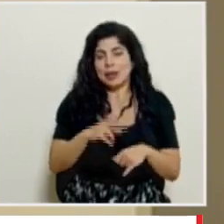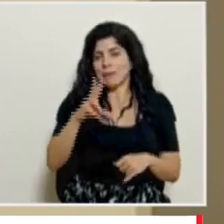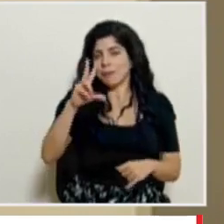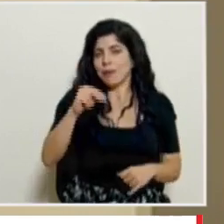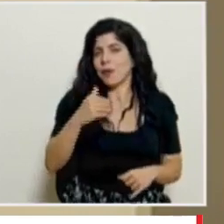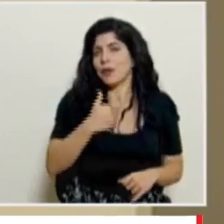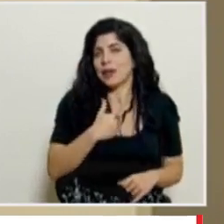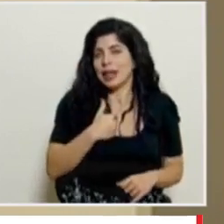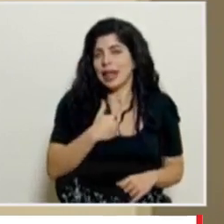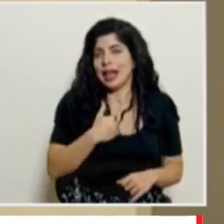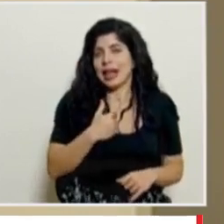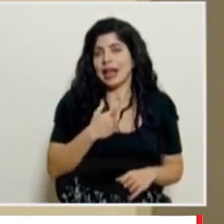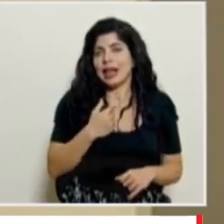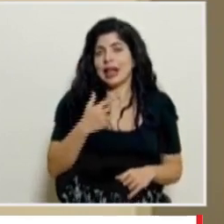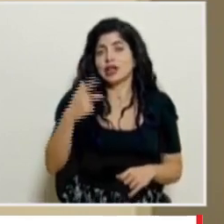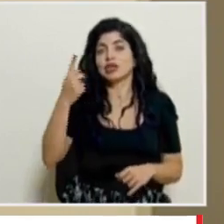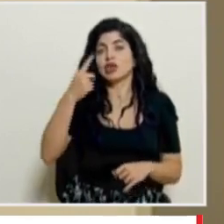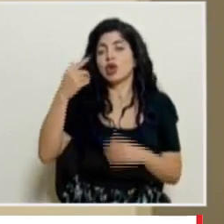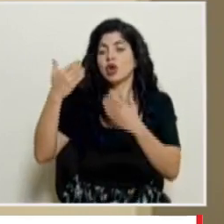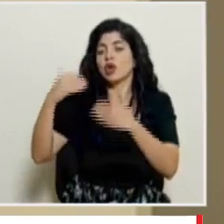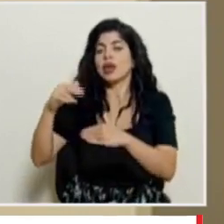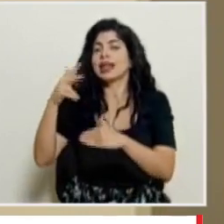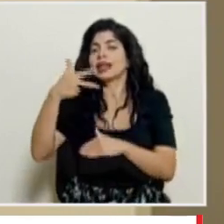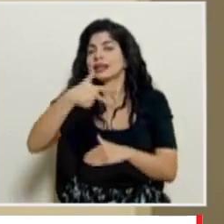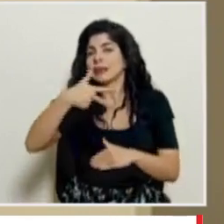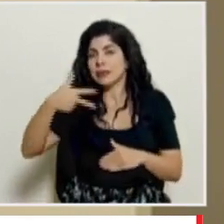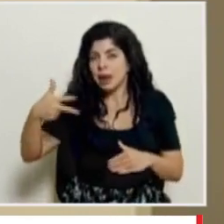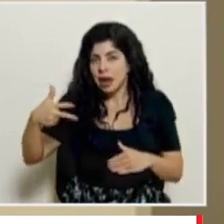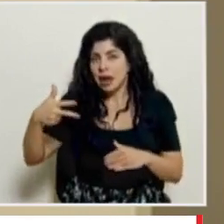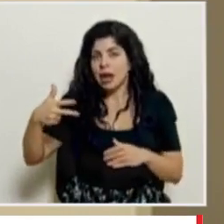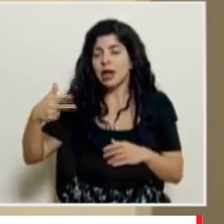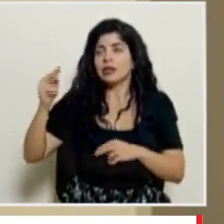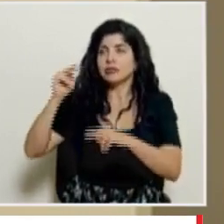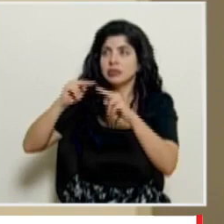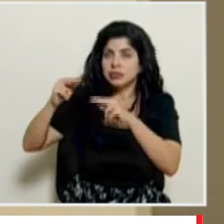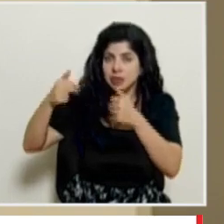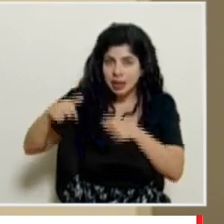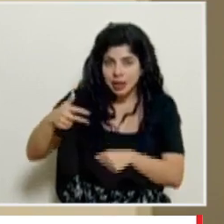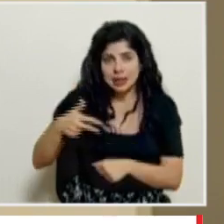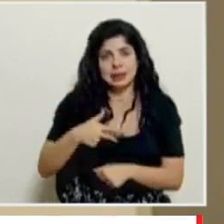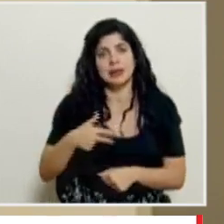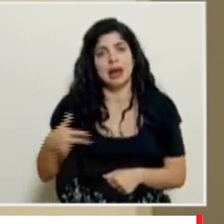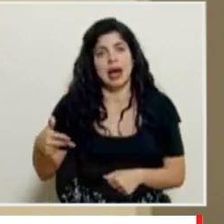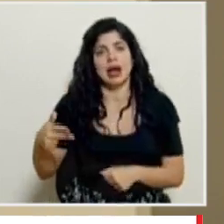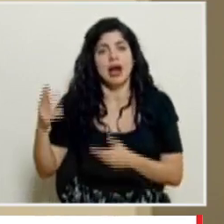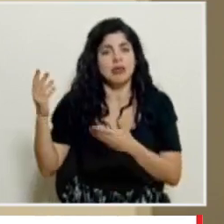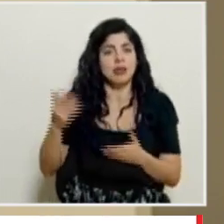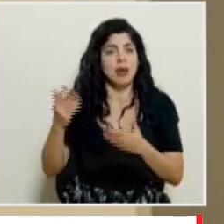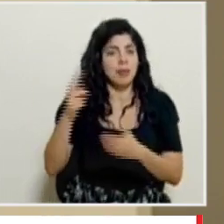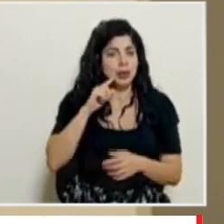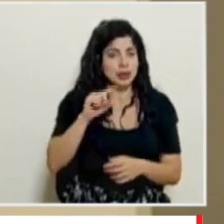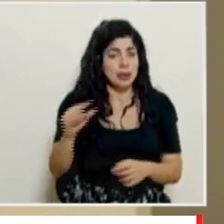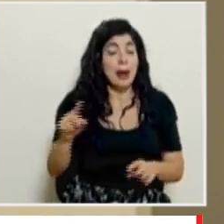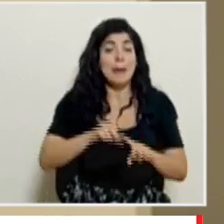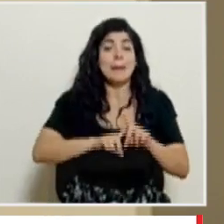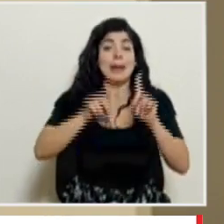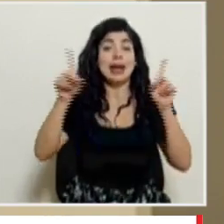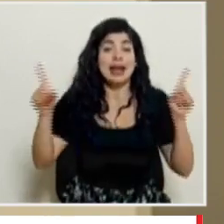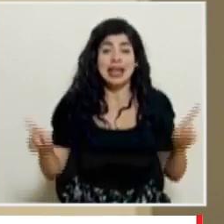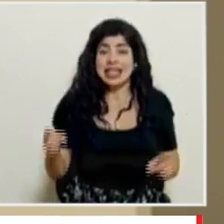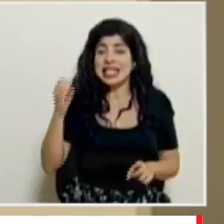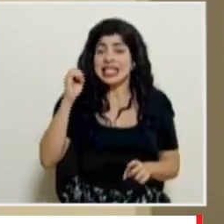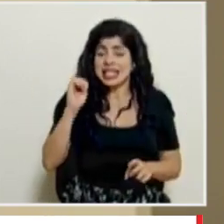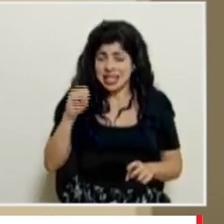más que un margen de tres semanas que es como vamos actualizando con Pfizer la recepción semanal no obstante si hay